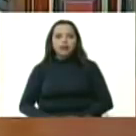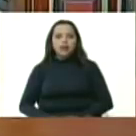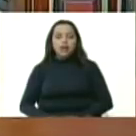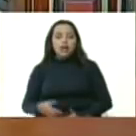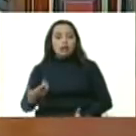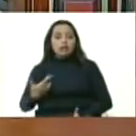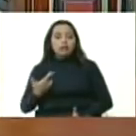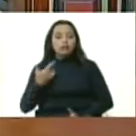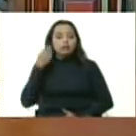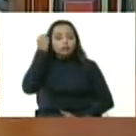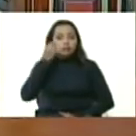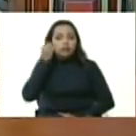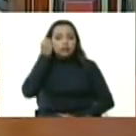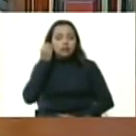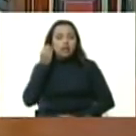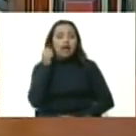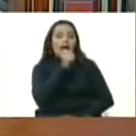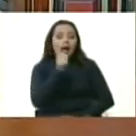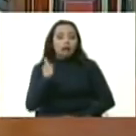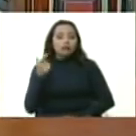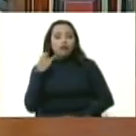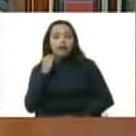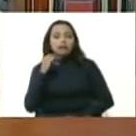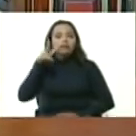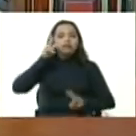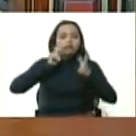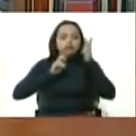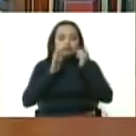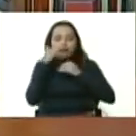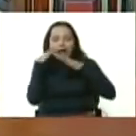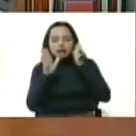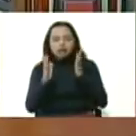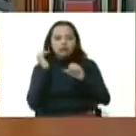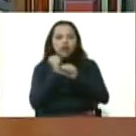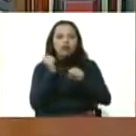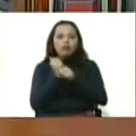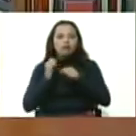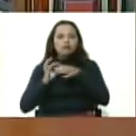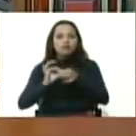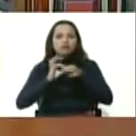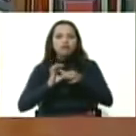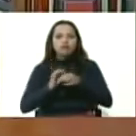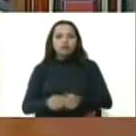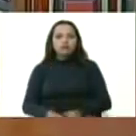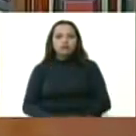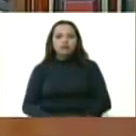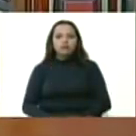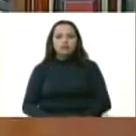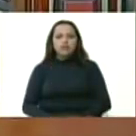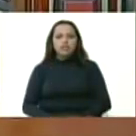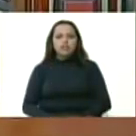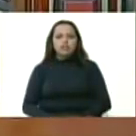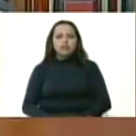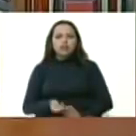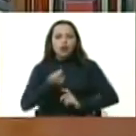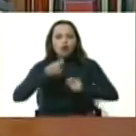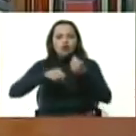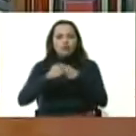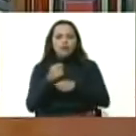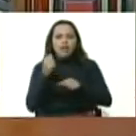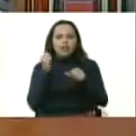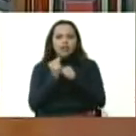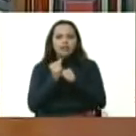a esos los escuchamos y trabajamos juntos dentro de una economía que tiene que